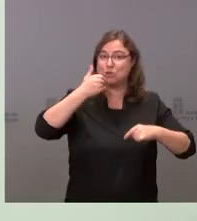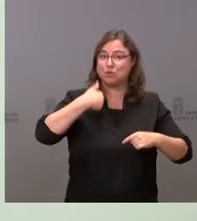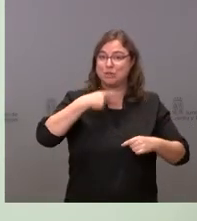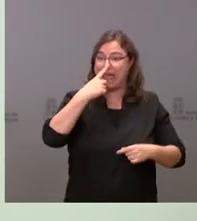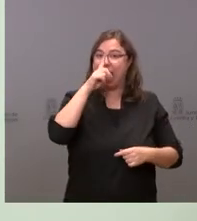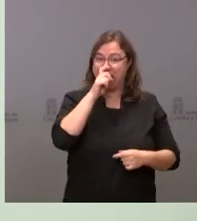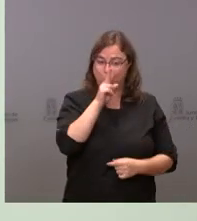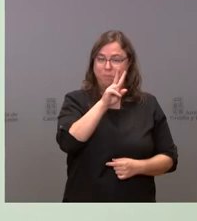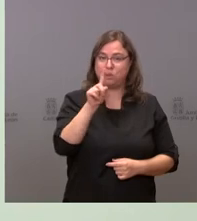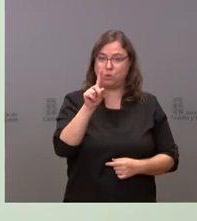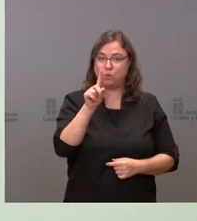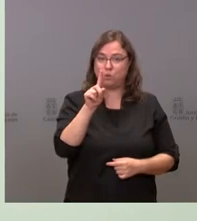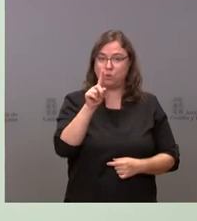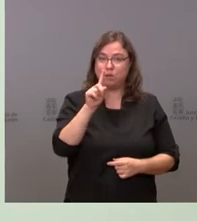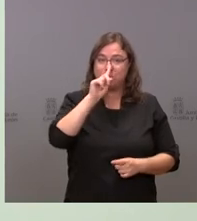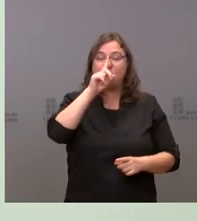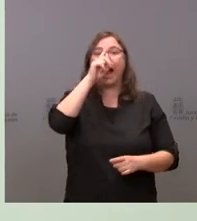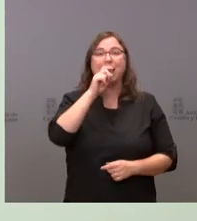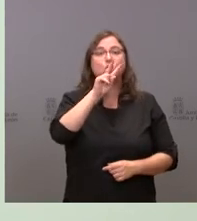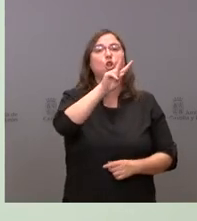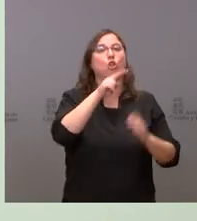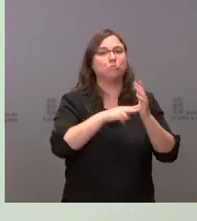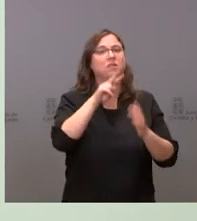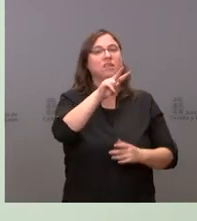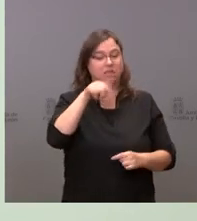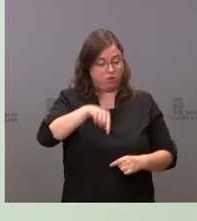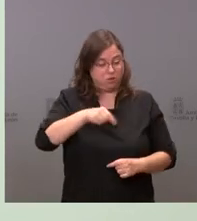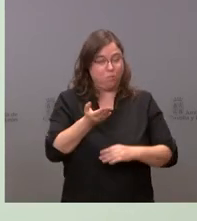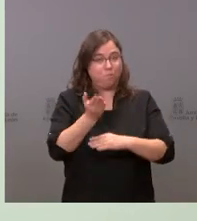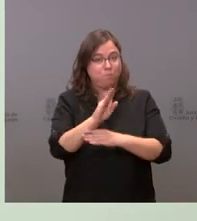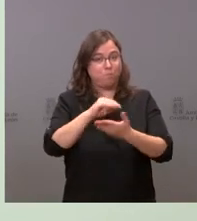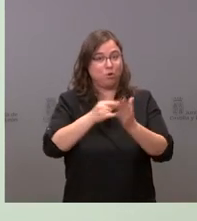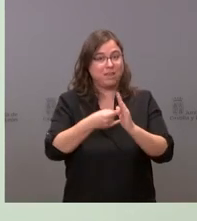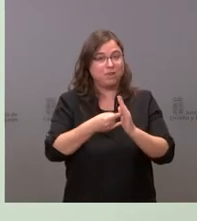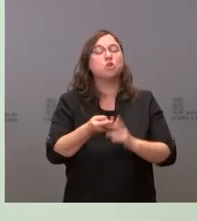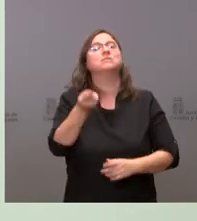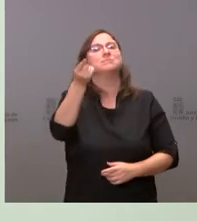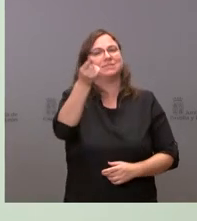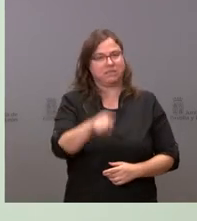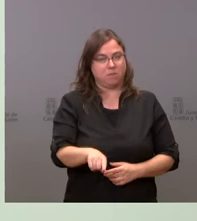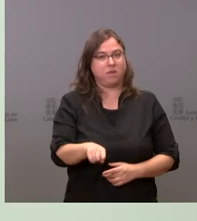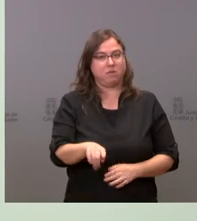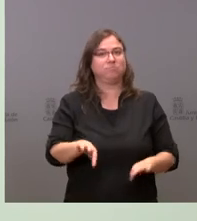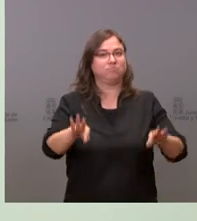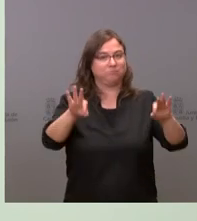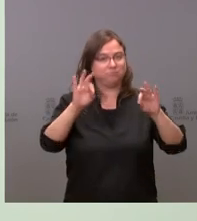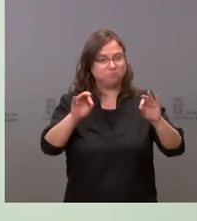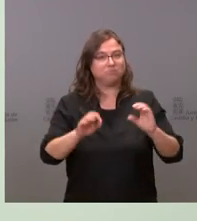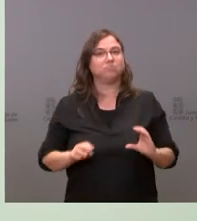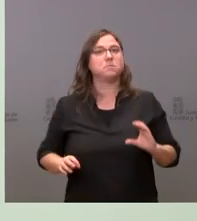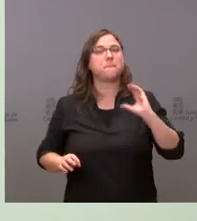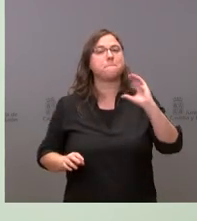del año 21 pero en los del año 22 el proyecto que hoy presentamos también hay una partida presupuestaria